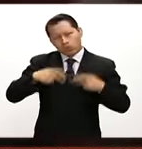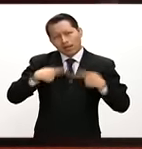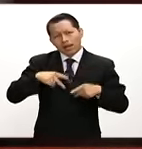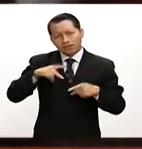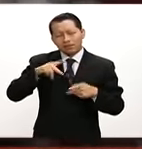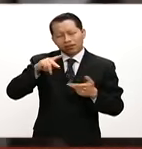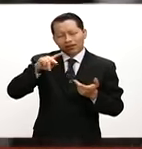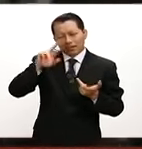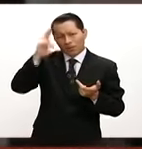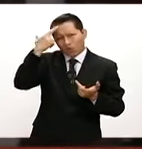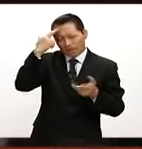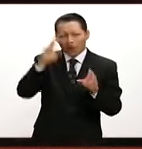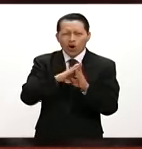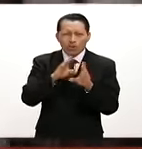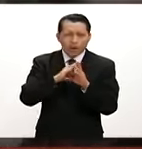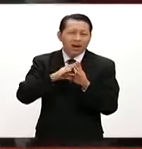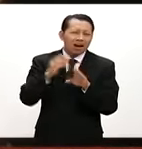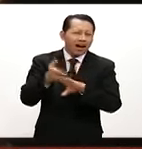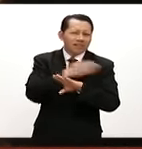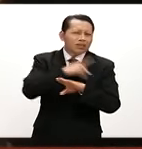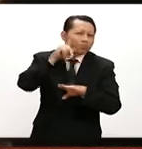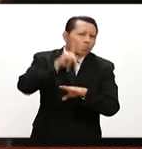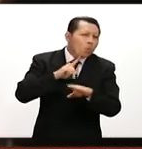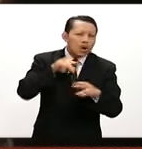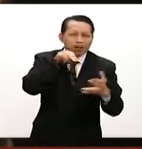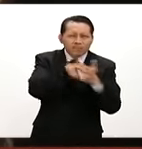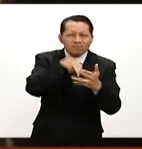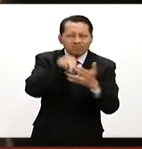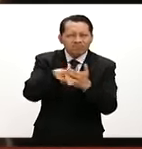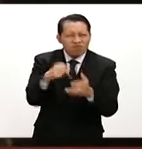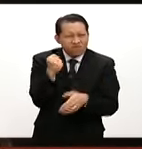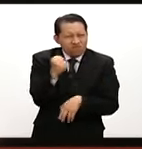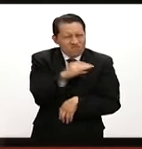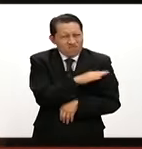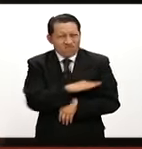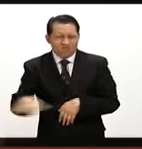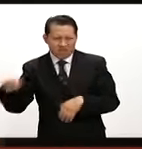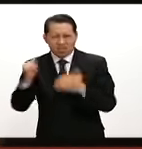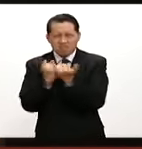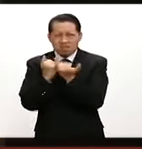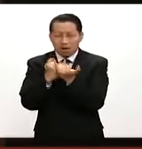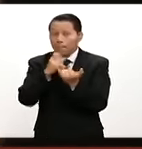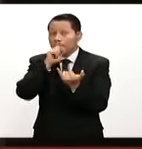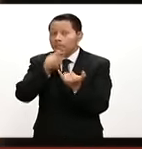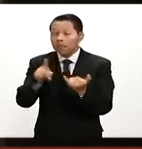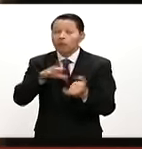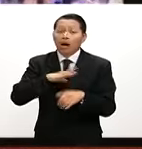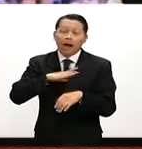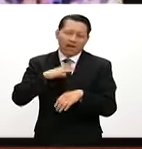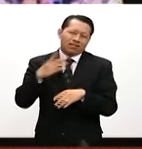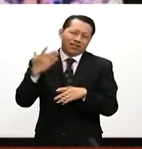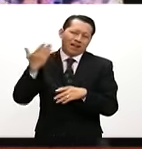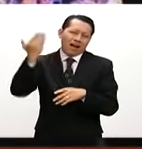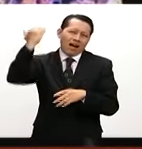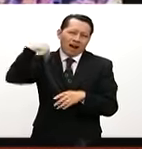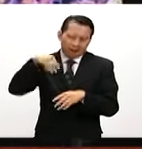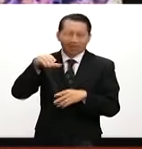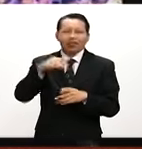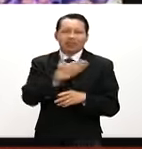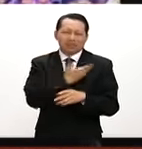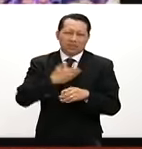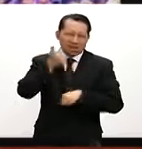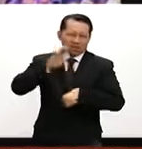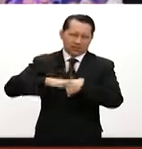recordar, como los feminicidios y todo lo que sucedió durante el sexenio pasado con todas las muertes relacionadas con el narcotráfico.